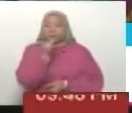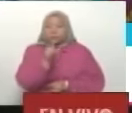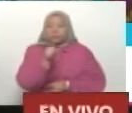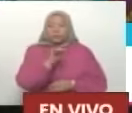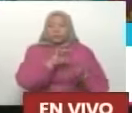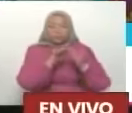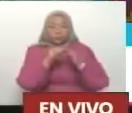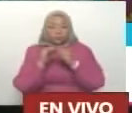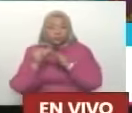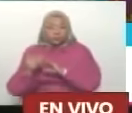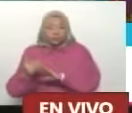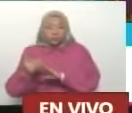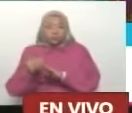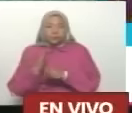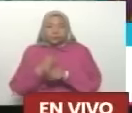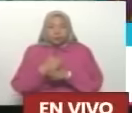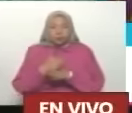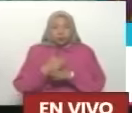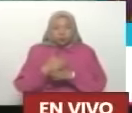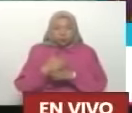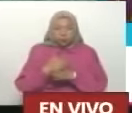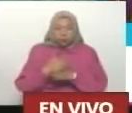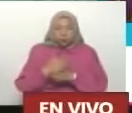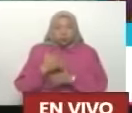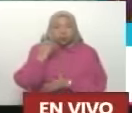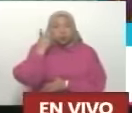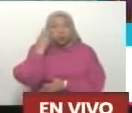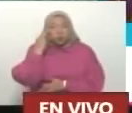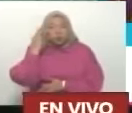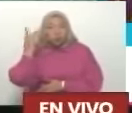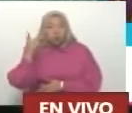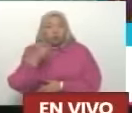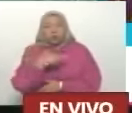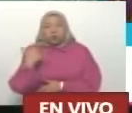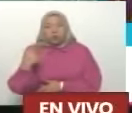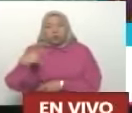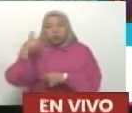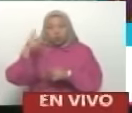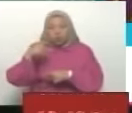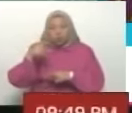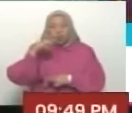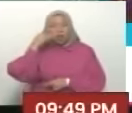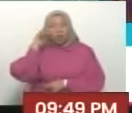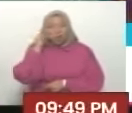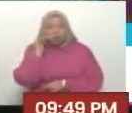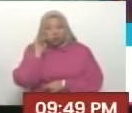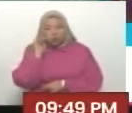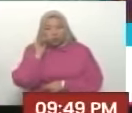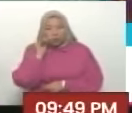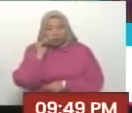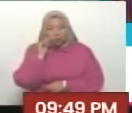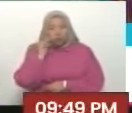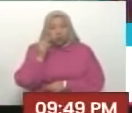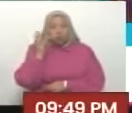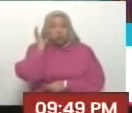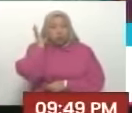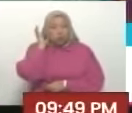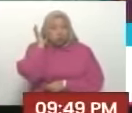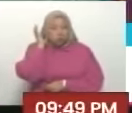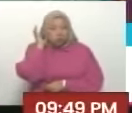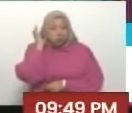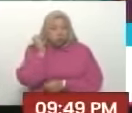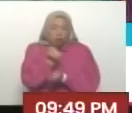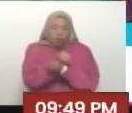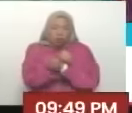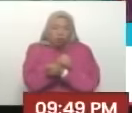comunidades, a conversar con los jóvenes que tienen ese sueño también de querer hablar en las redes sociales, de despertar conciencia, de hablar del